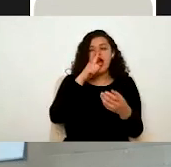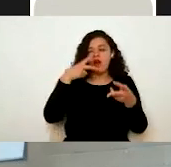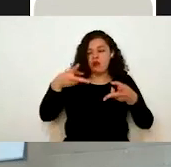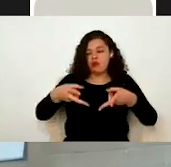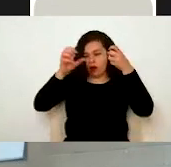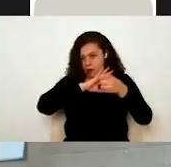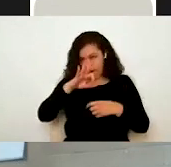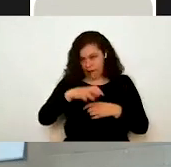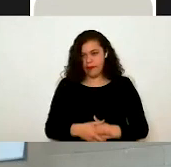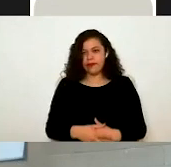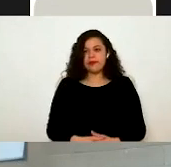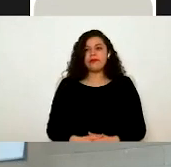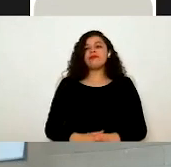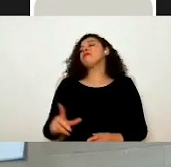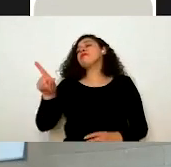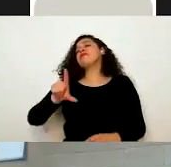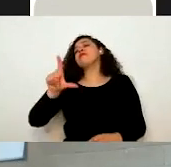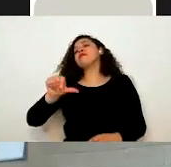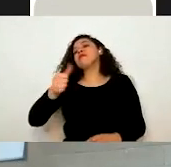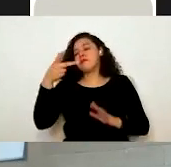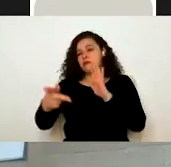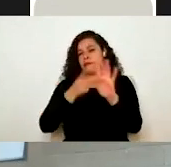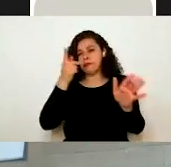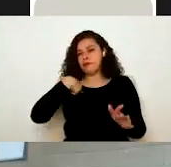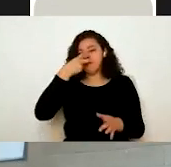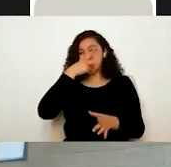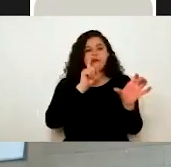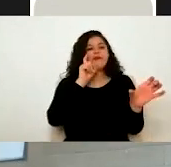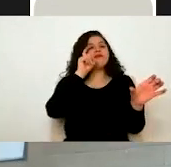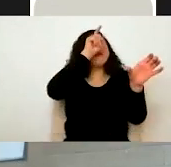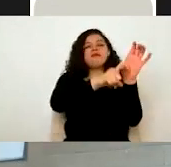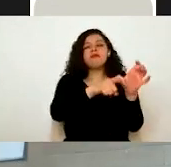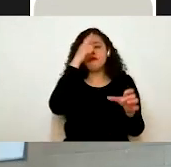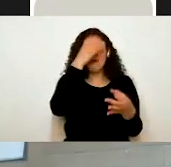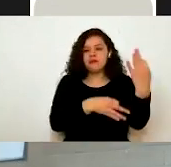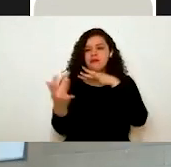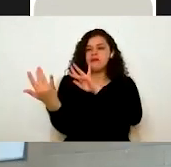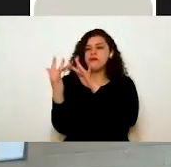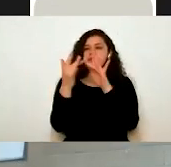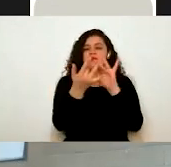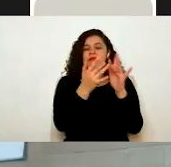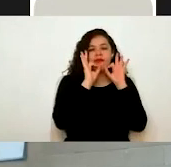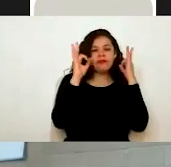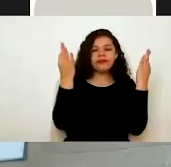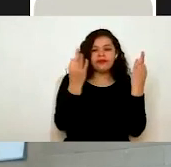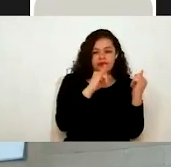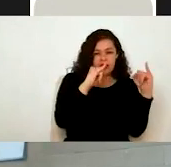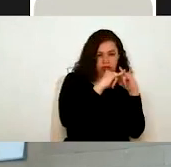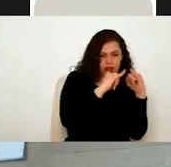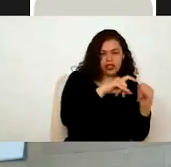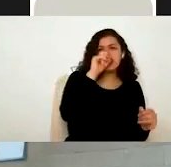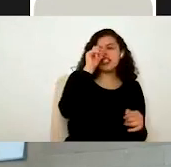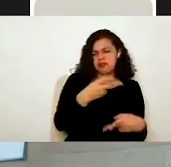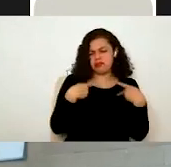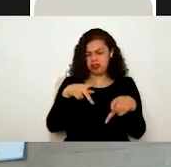Y, bueno, nuevamente les hago la invitación para que nos sigan en todas las redes, ya sea de manera institucional como también